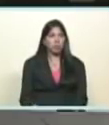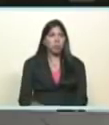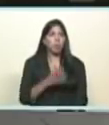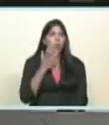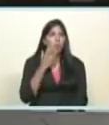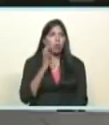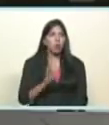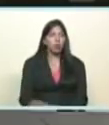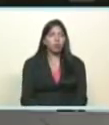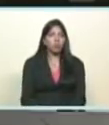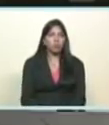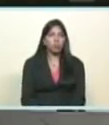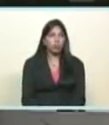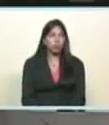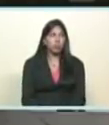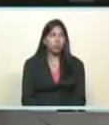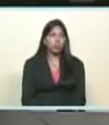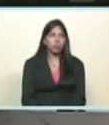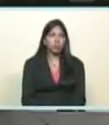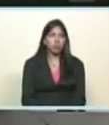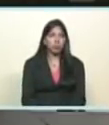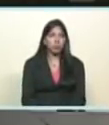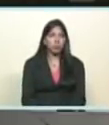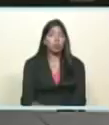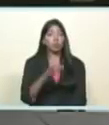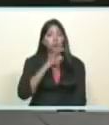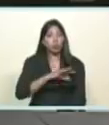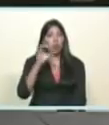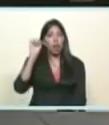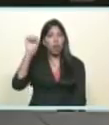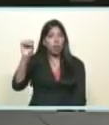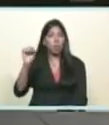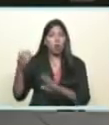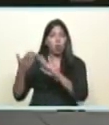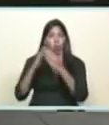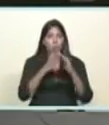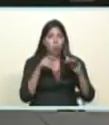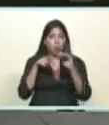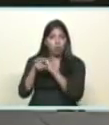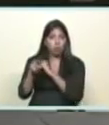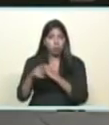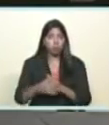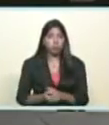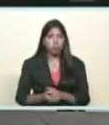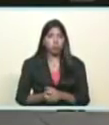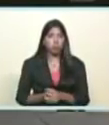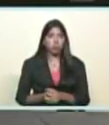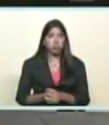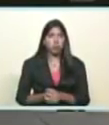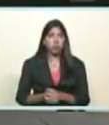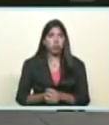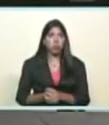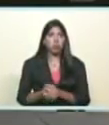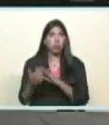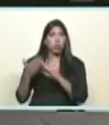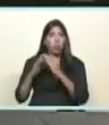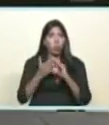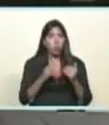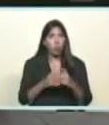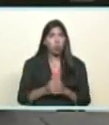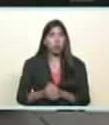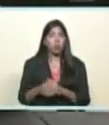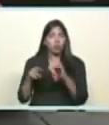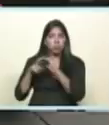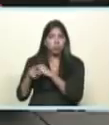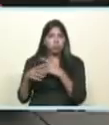el socialismo de lo real el socialismo en la comunidad el socialismo comunal es el gran aporte